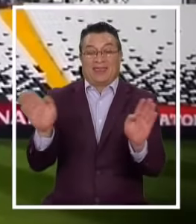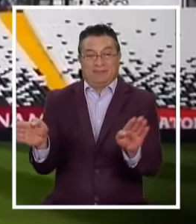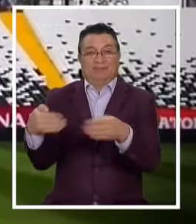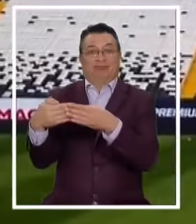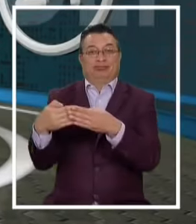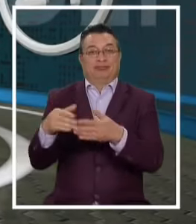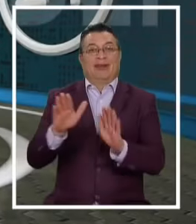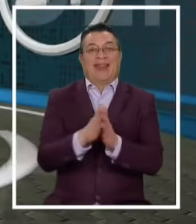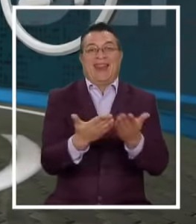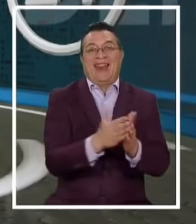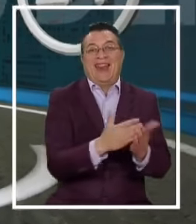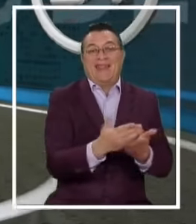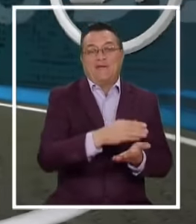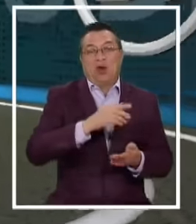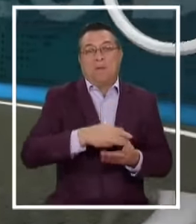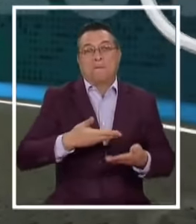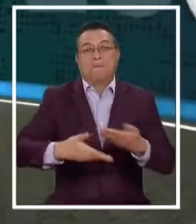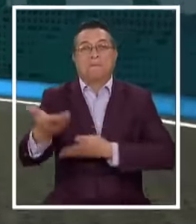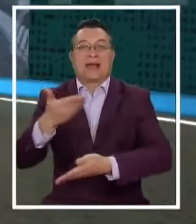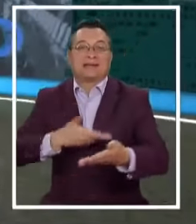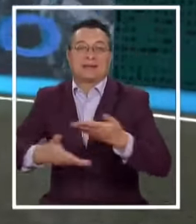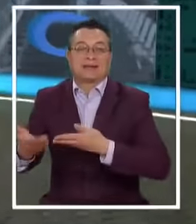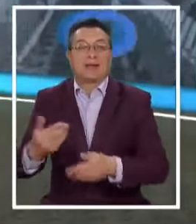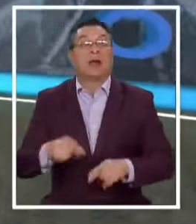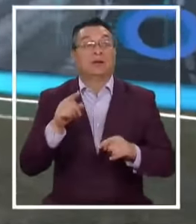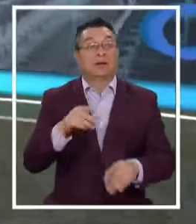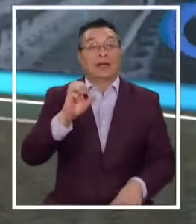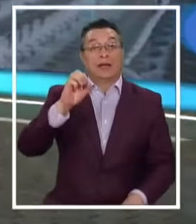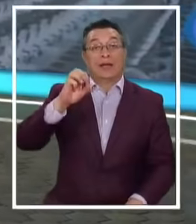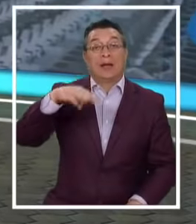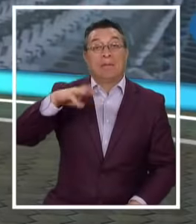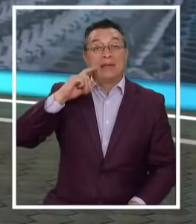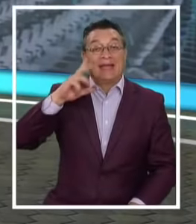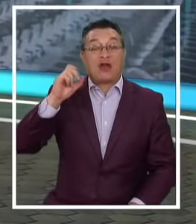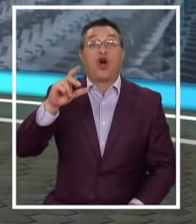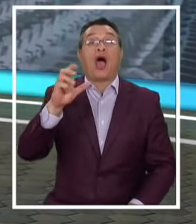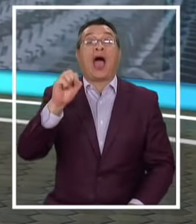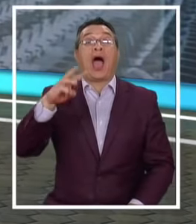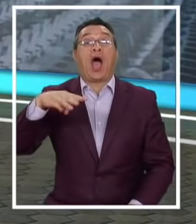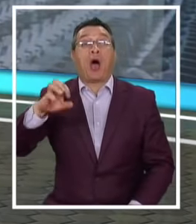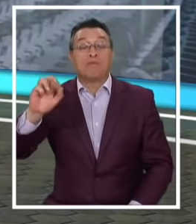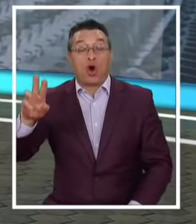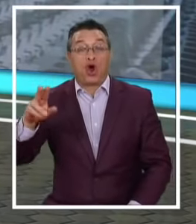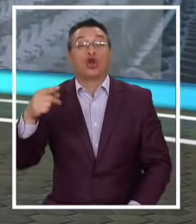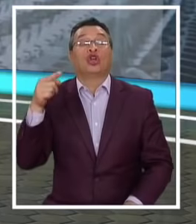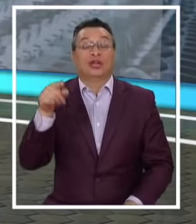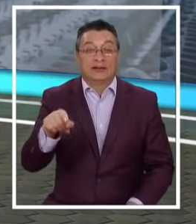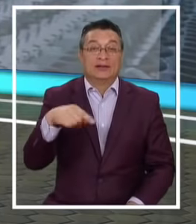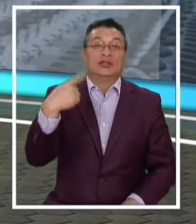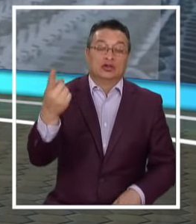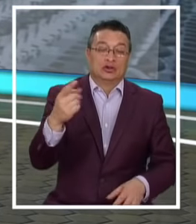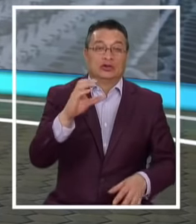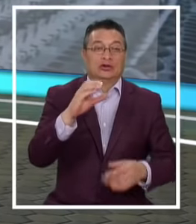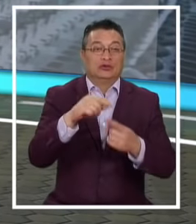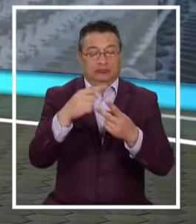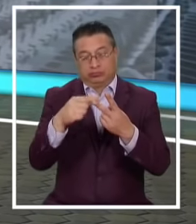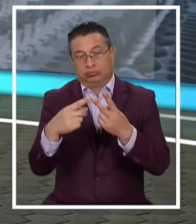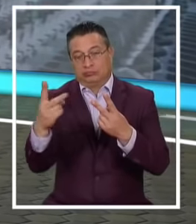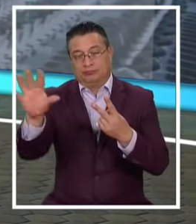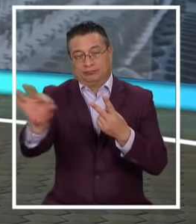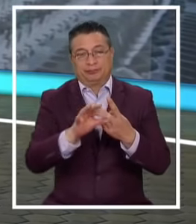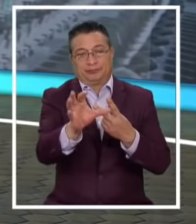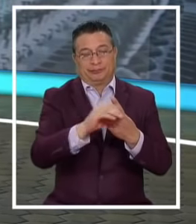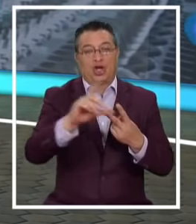Del libro de pases ¿Cómo les va? ¿Cómo está? Buenas noches Emiliano Amor De Vélez Y Fabio Cabral De Talleres Serán los nuevos refuerzos Del